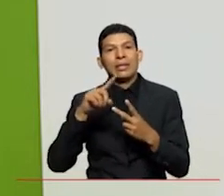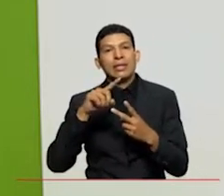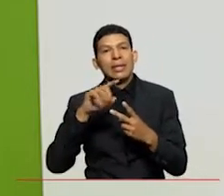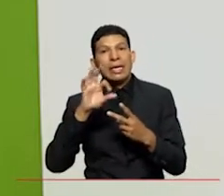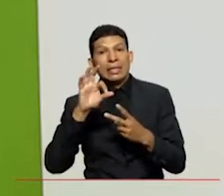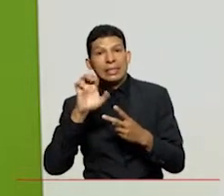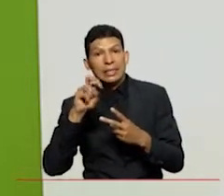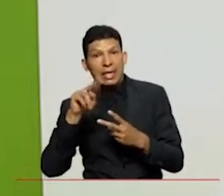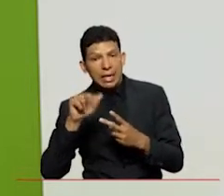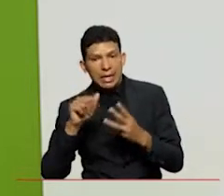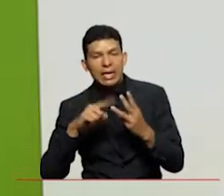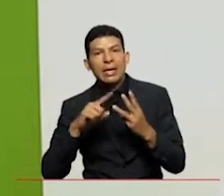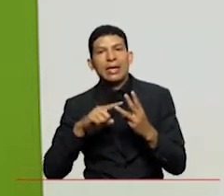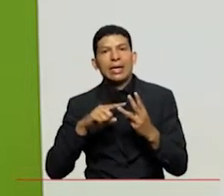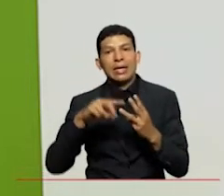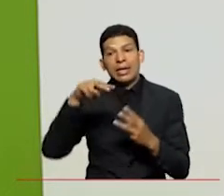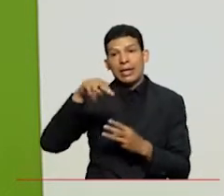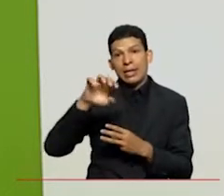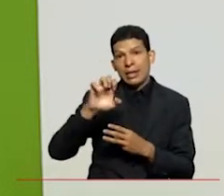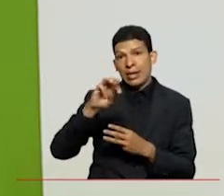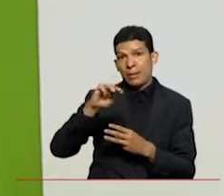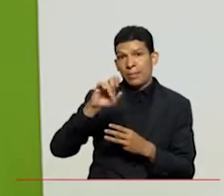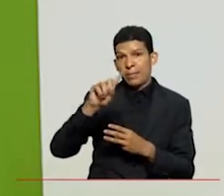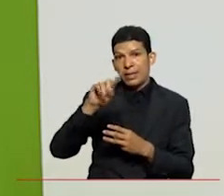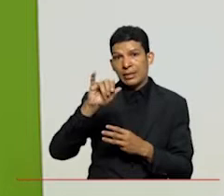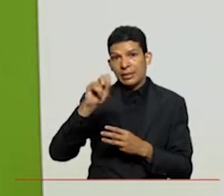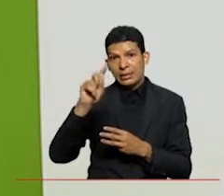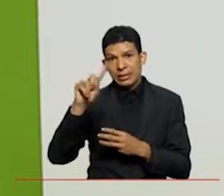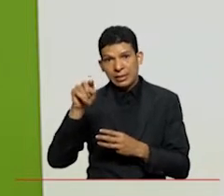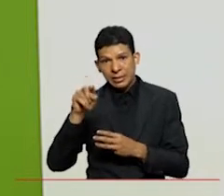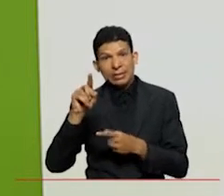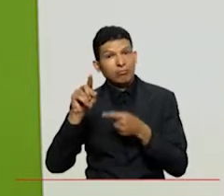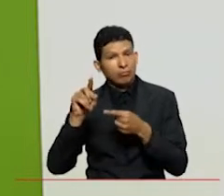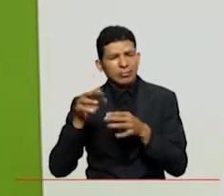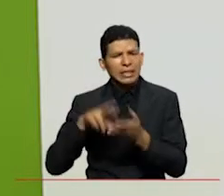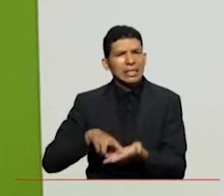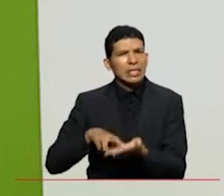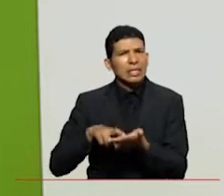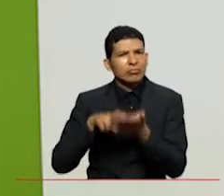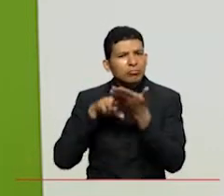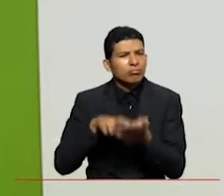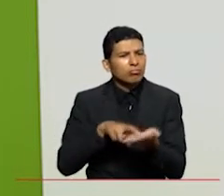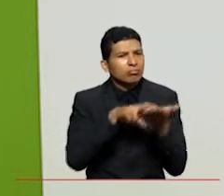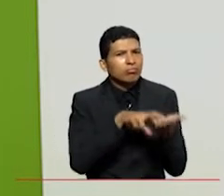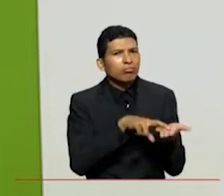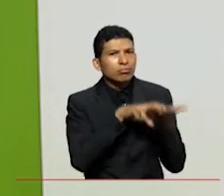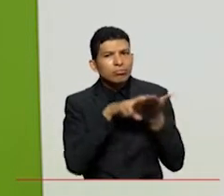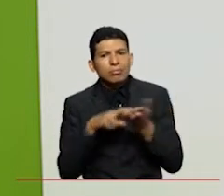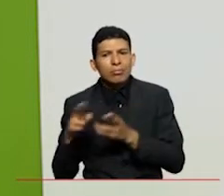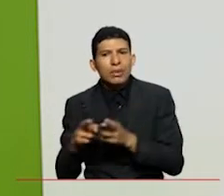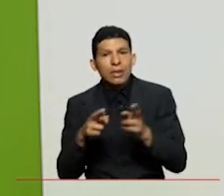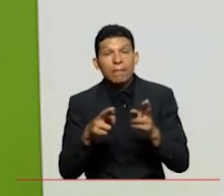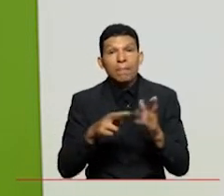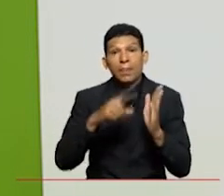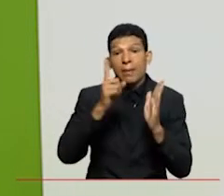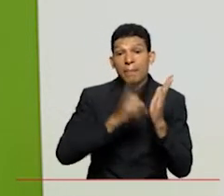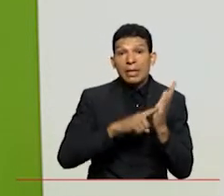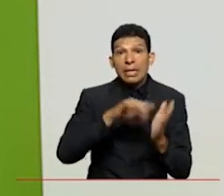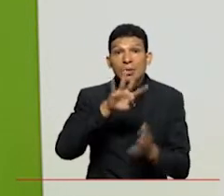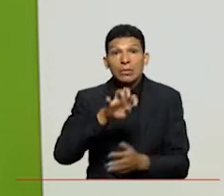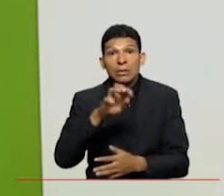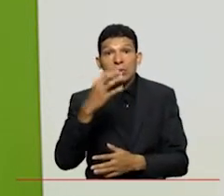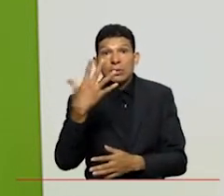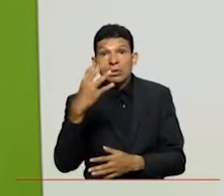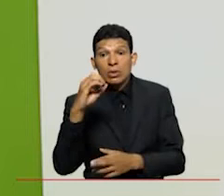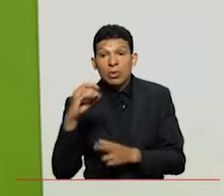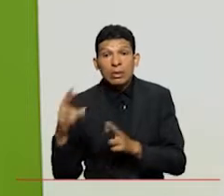río rin némesis son son experiencias que está allí de recuperación de ríos que en la en los años 50 por ejemplo eran